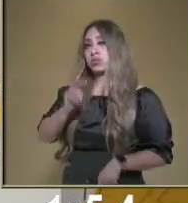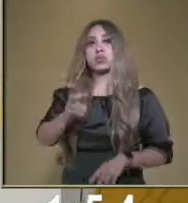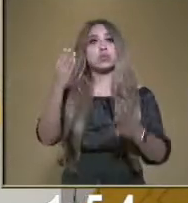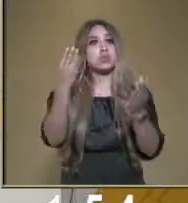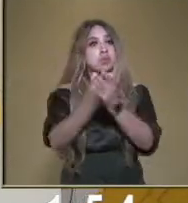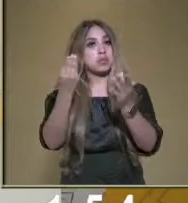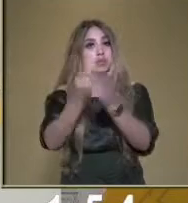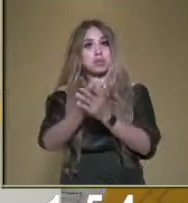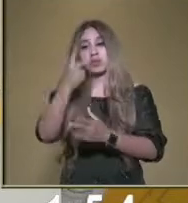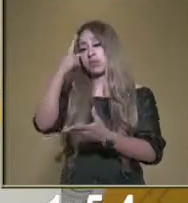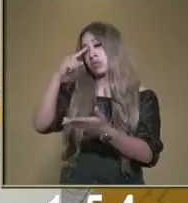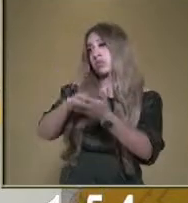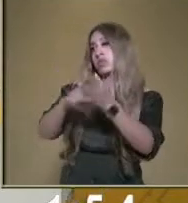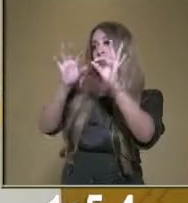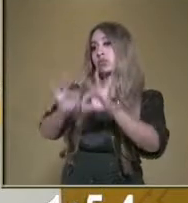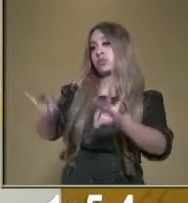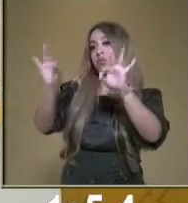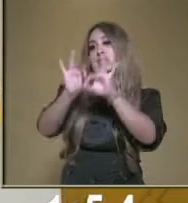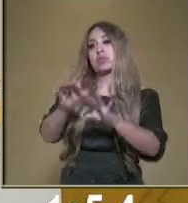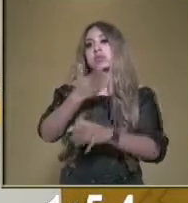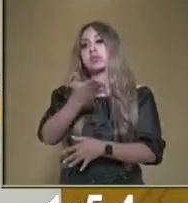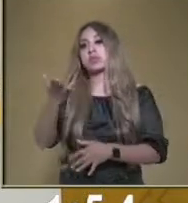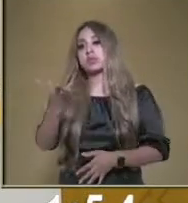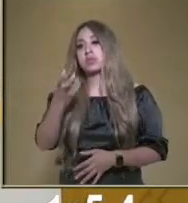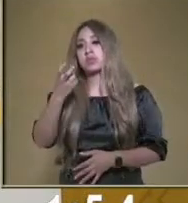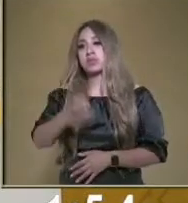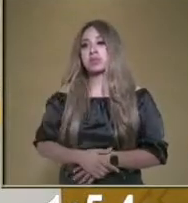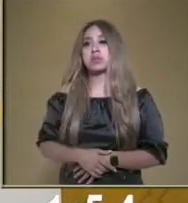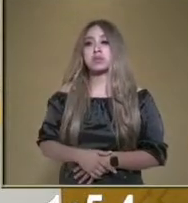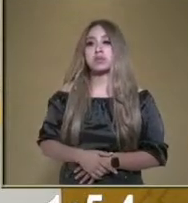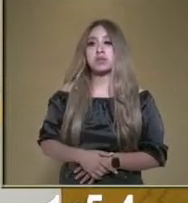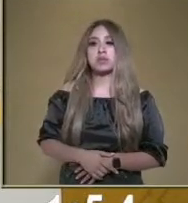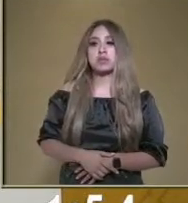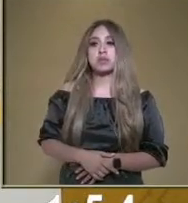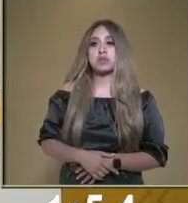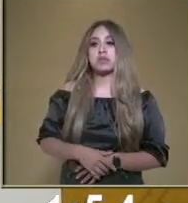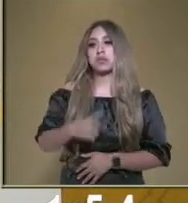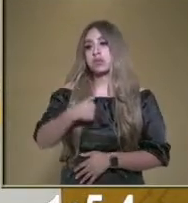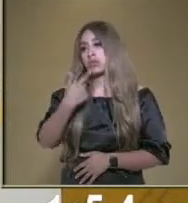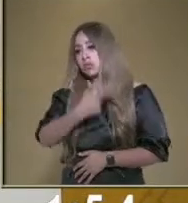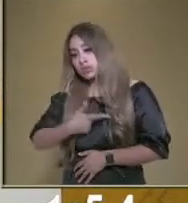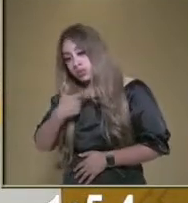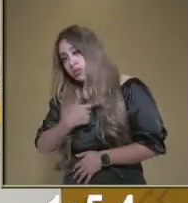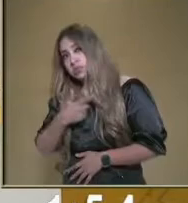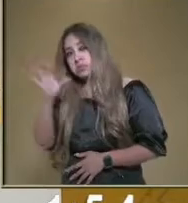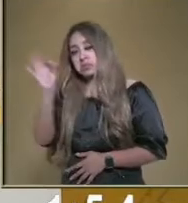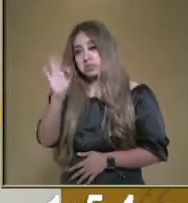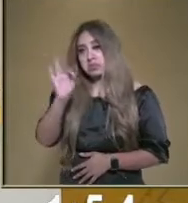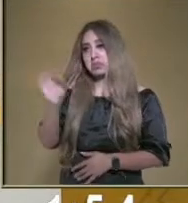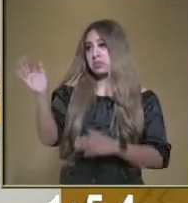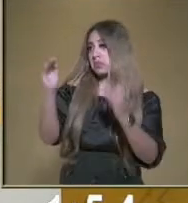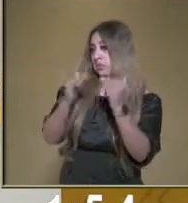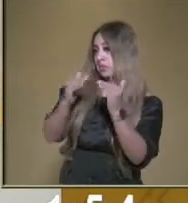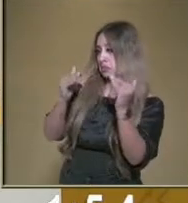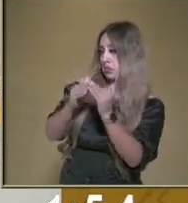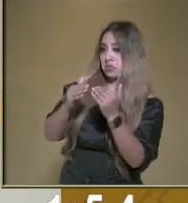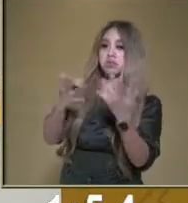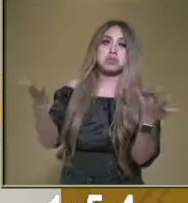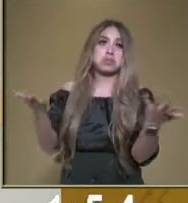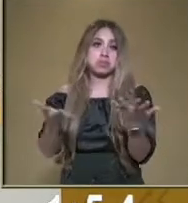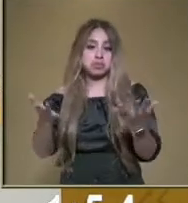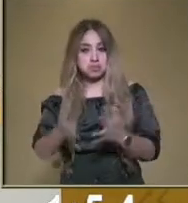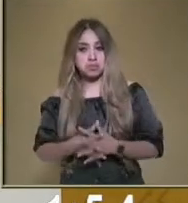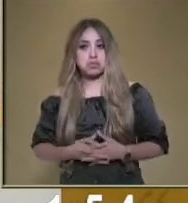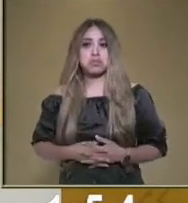creo que es una tarea, pero que ya es parte esencial de nosotros. Bueno, a mí me gustaría que si en casa hacen algún tipo de horario